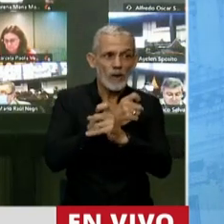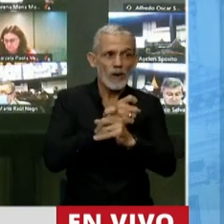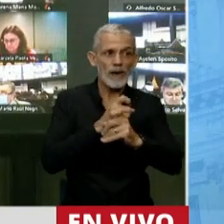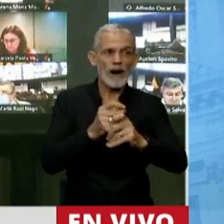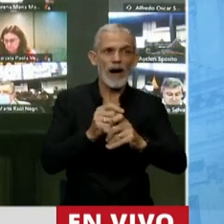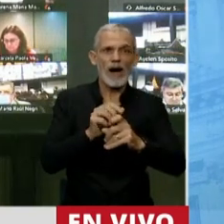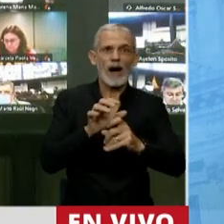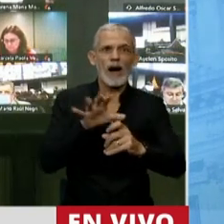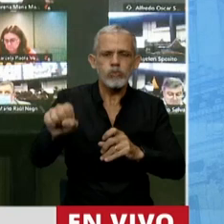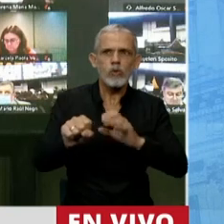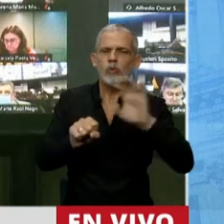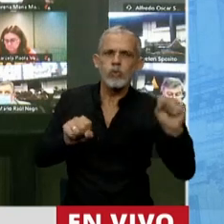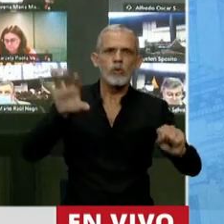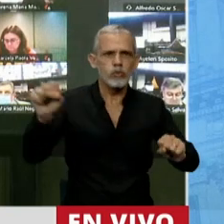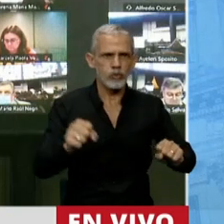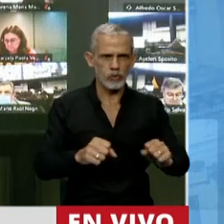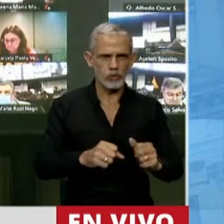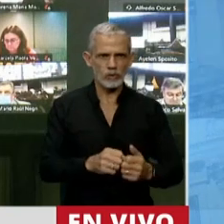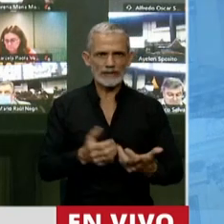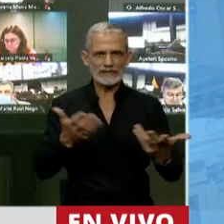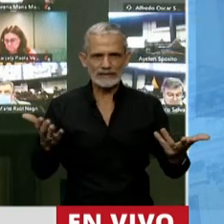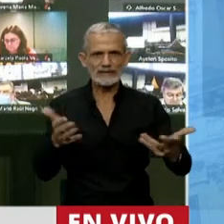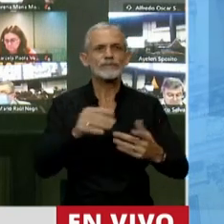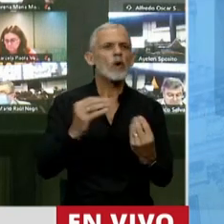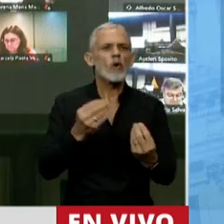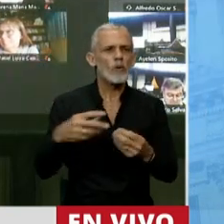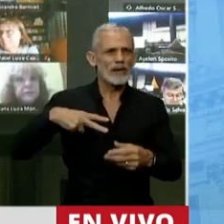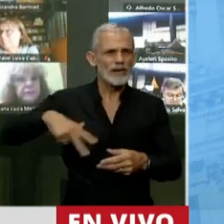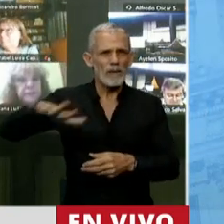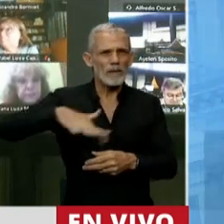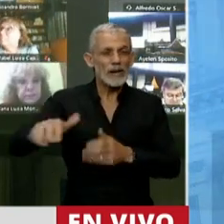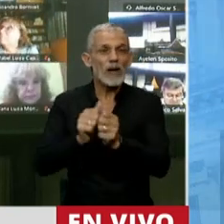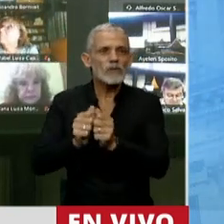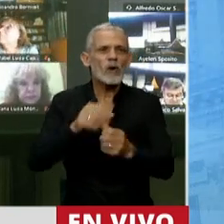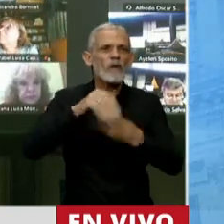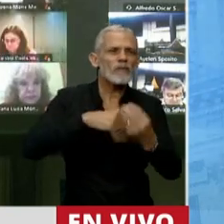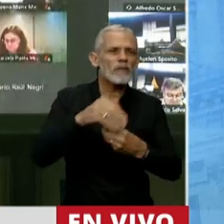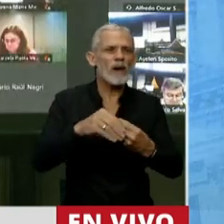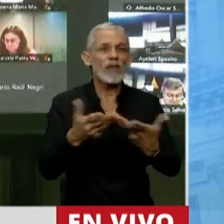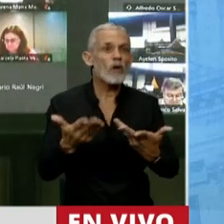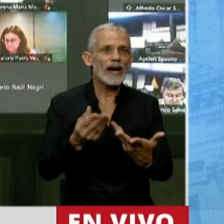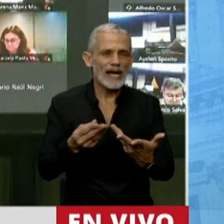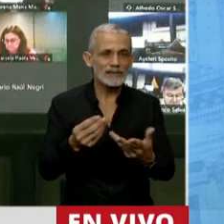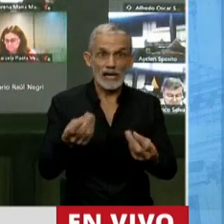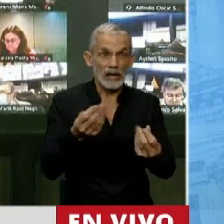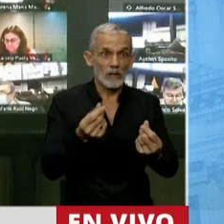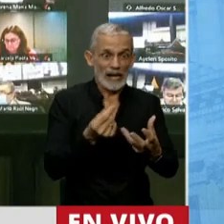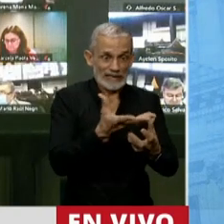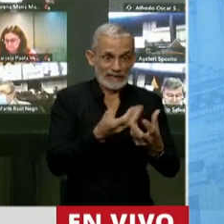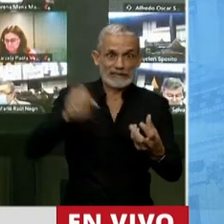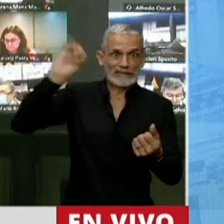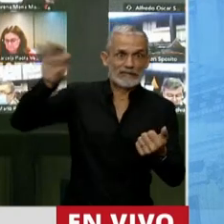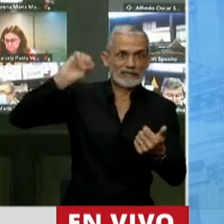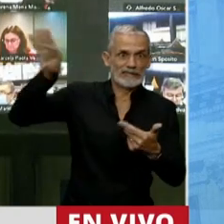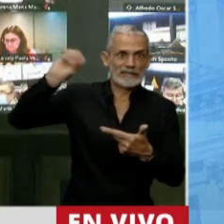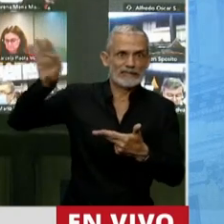manotazo. ¿Y qué hace como actitud defensiva el sector privado, las empresas y las familias? Tratan de ir sacando la riqueza lo más lejos